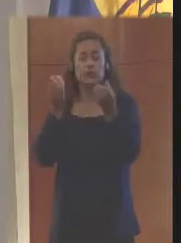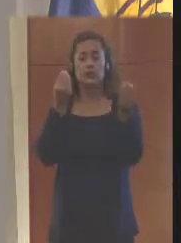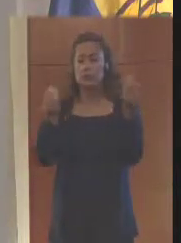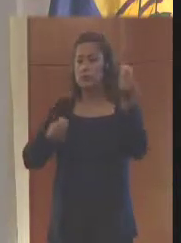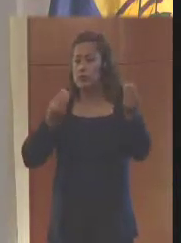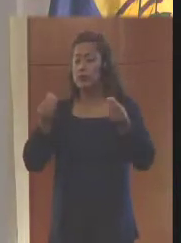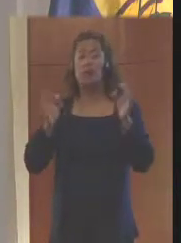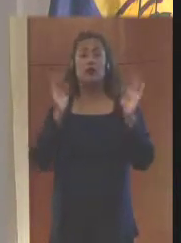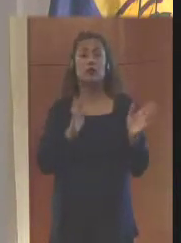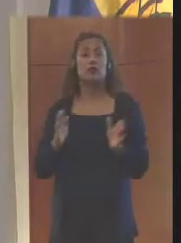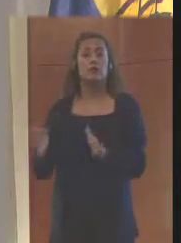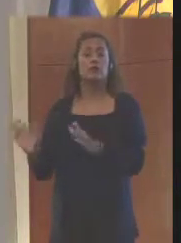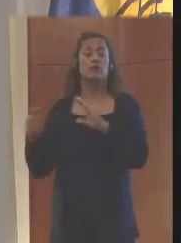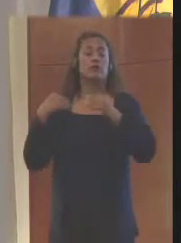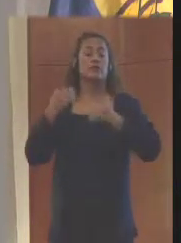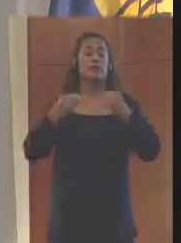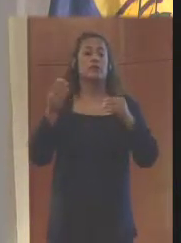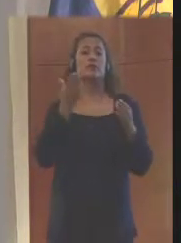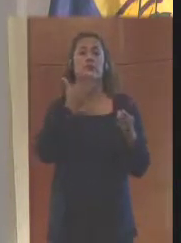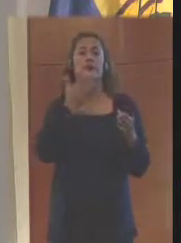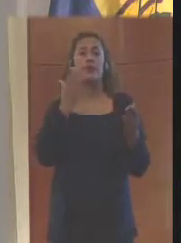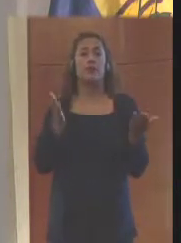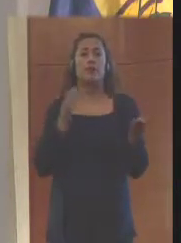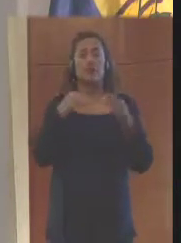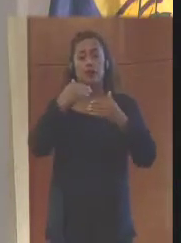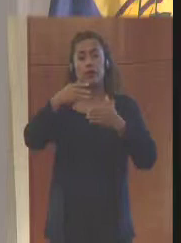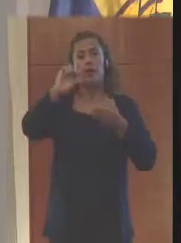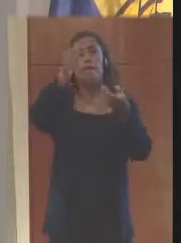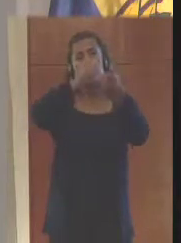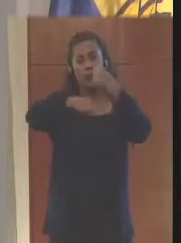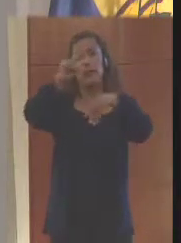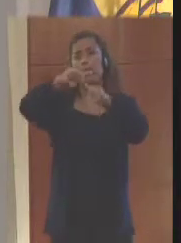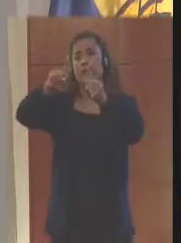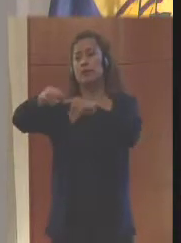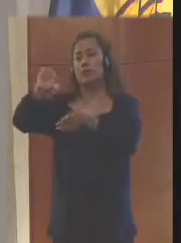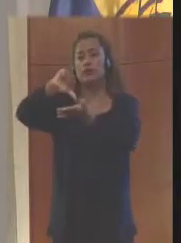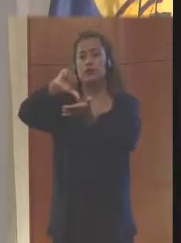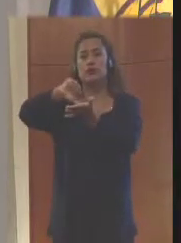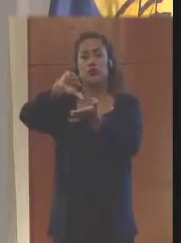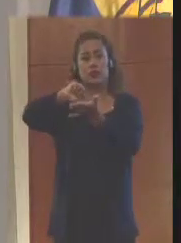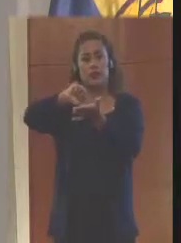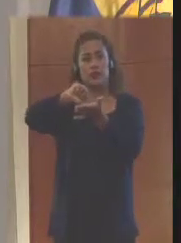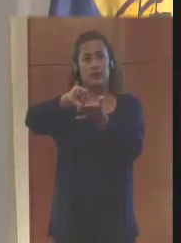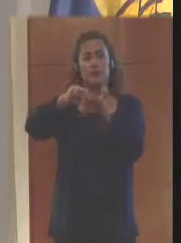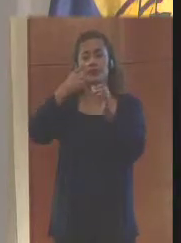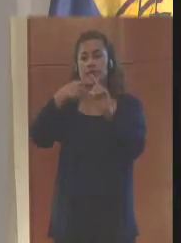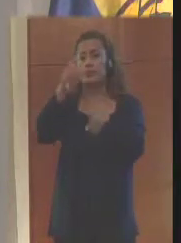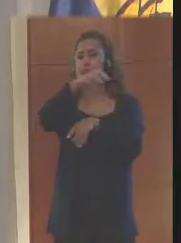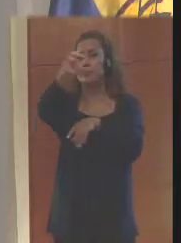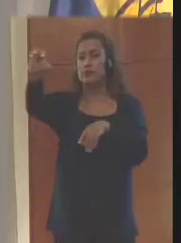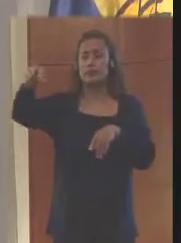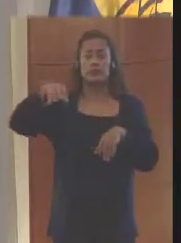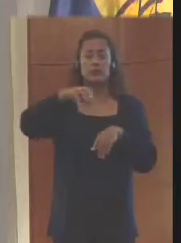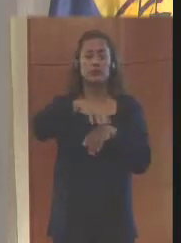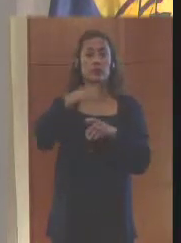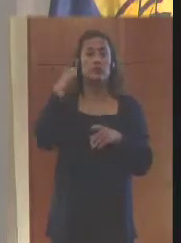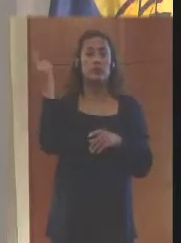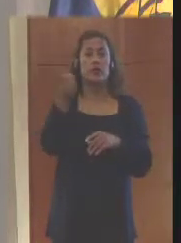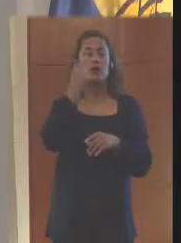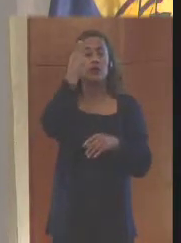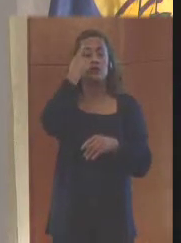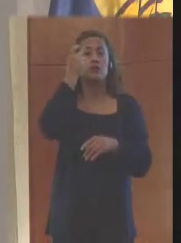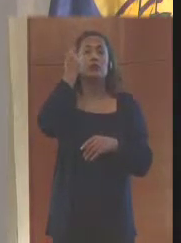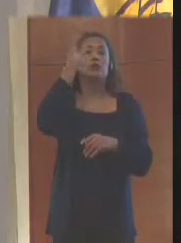puesta en marcha de la iniciativa PEL en varias de las ciudades del país. Que esa participación permanente del Consejo,